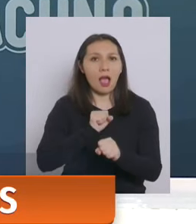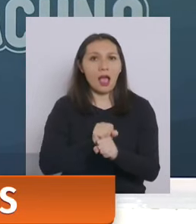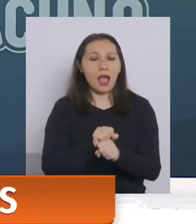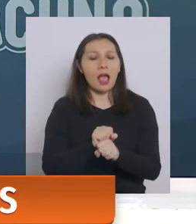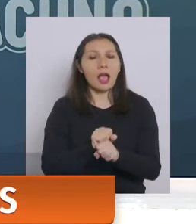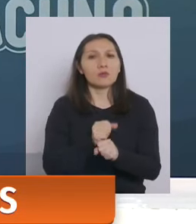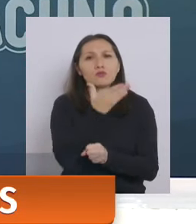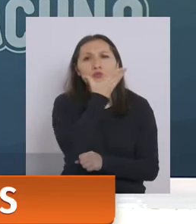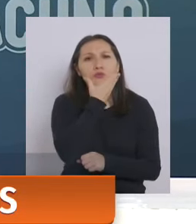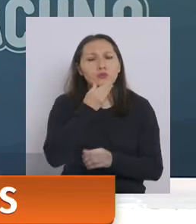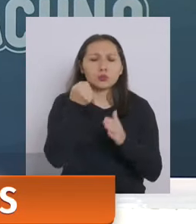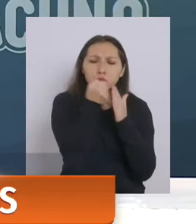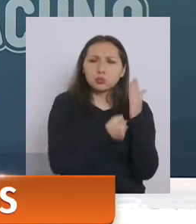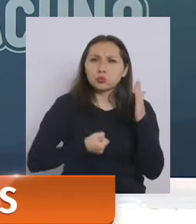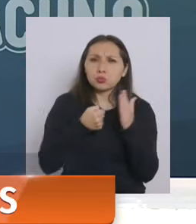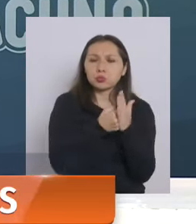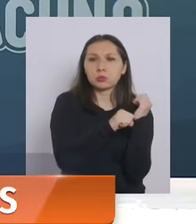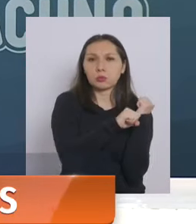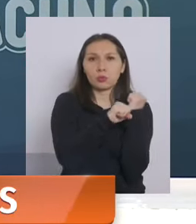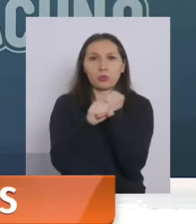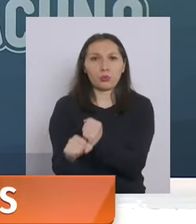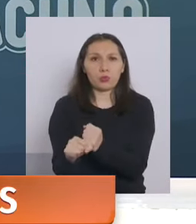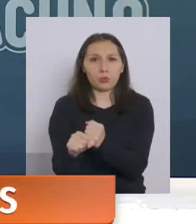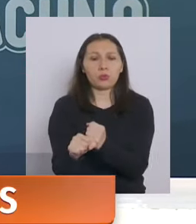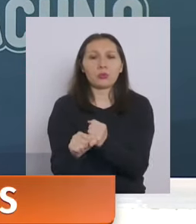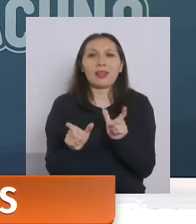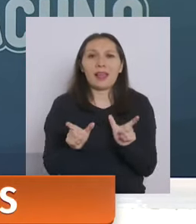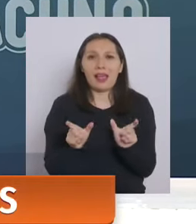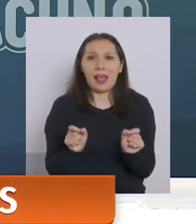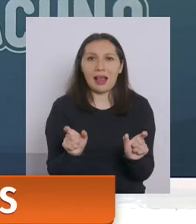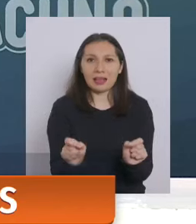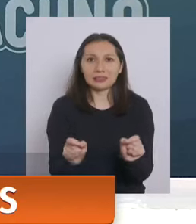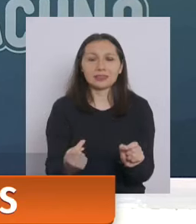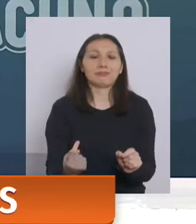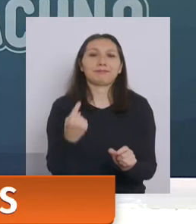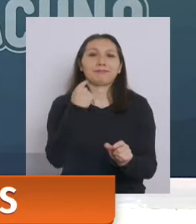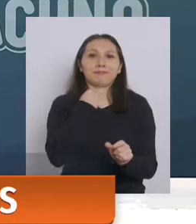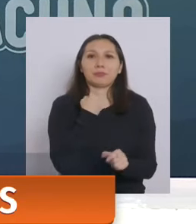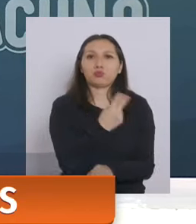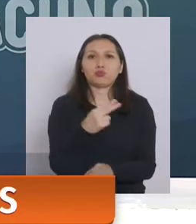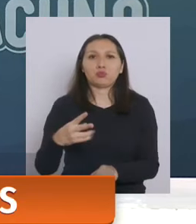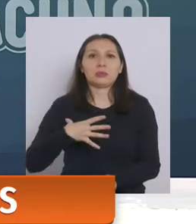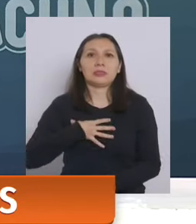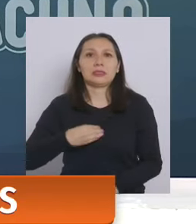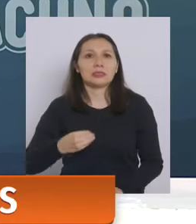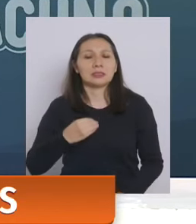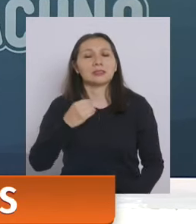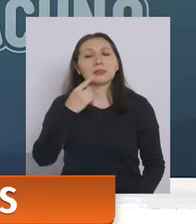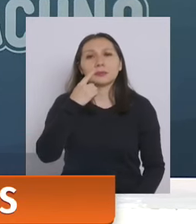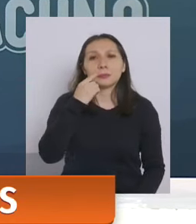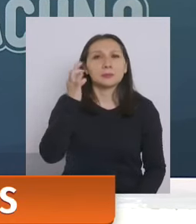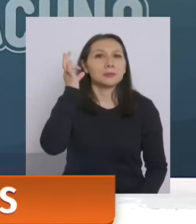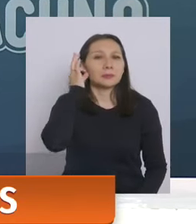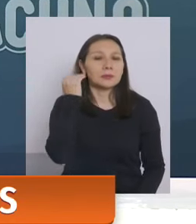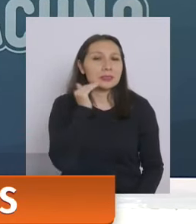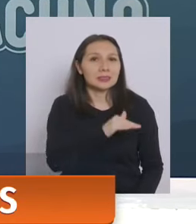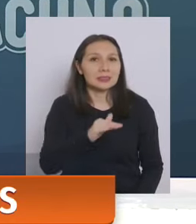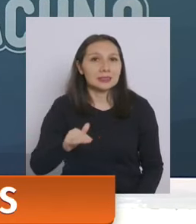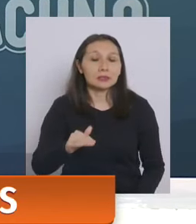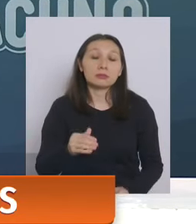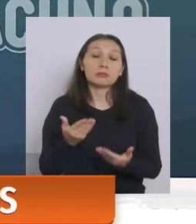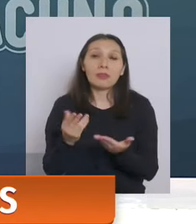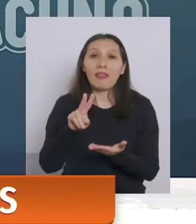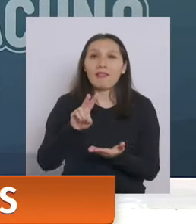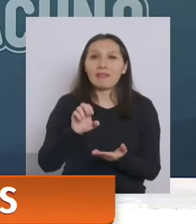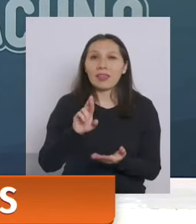la hermosa lucha en contra de el cáncer que afecta a sus niñas y niños así que verónica